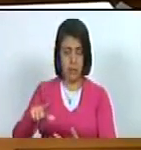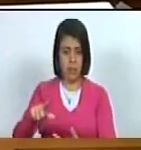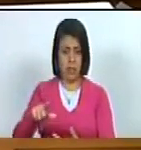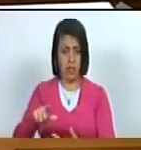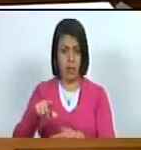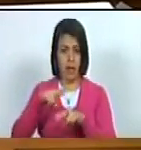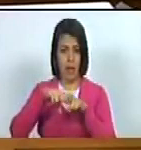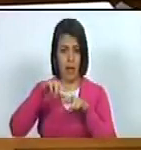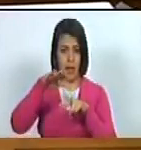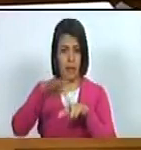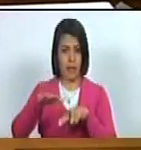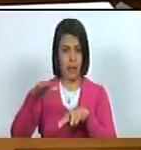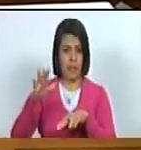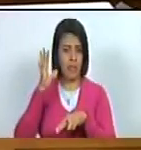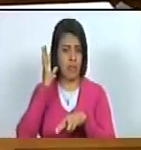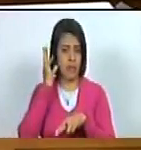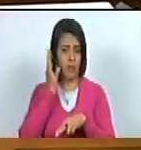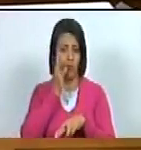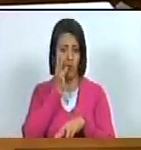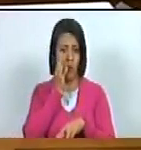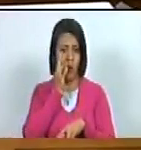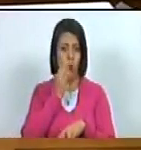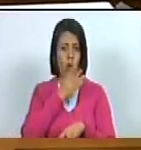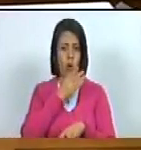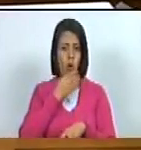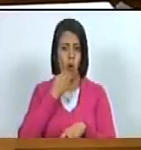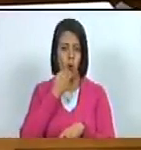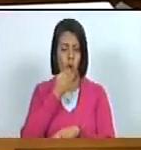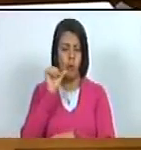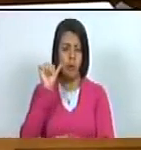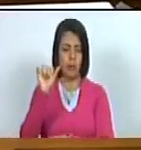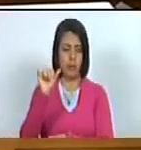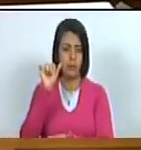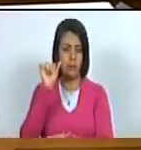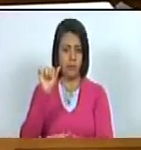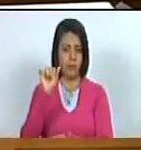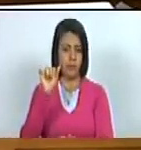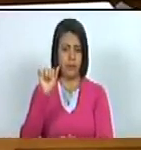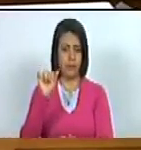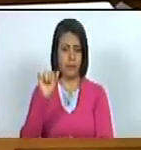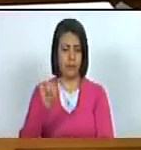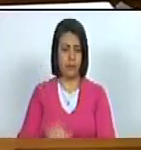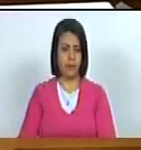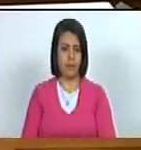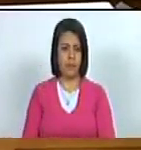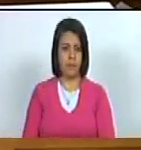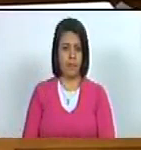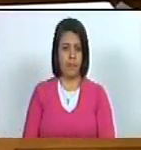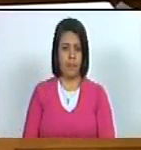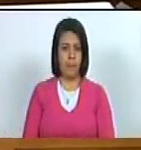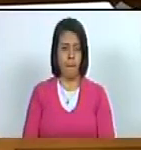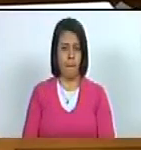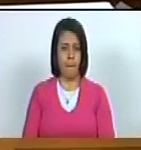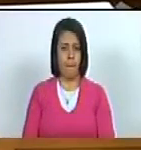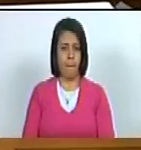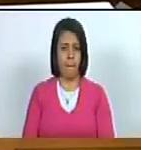niñas niños adolescentes con la condición de trastorno del espectro autista